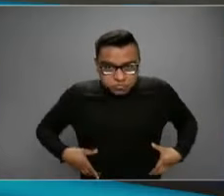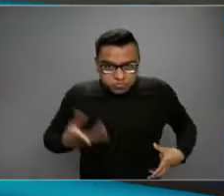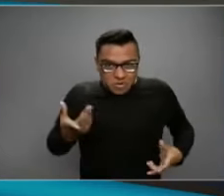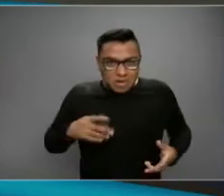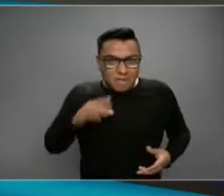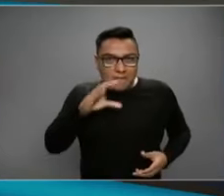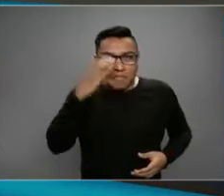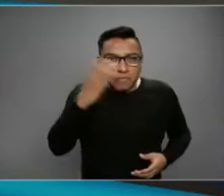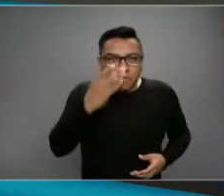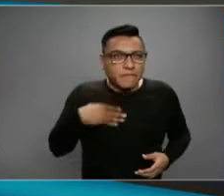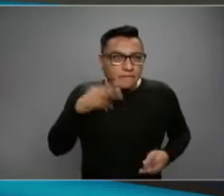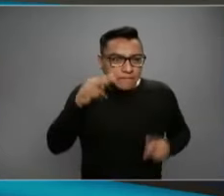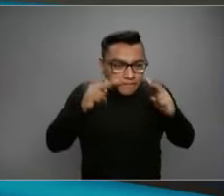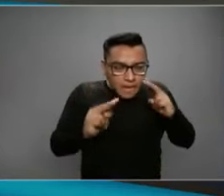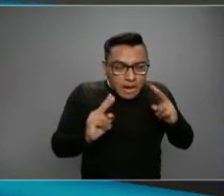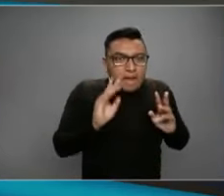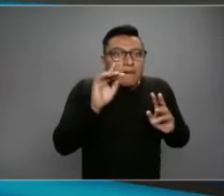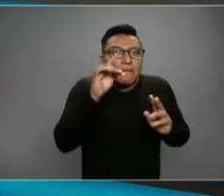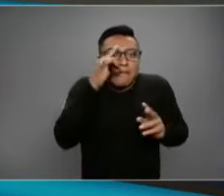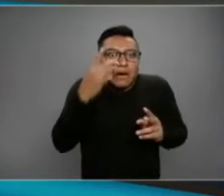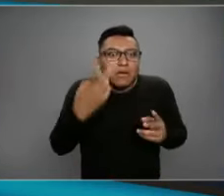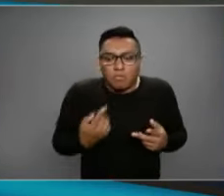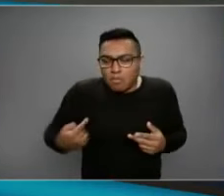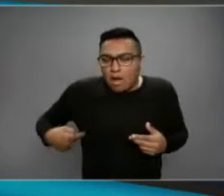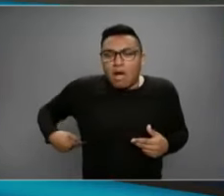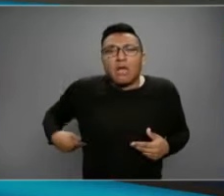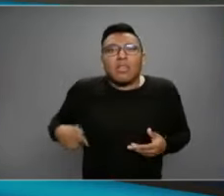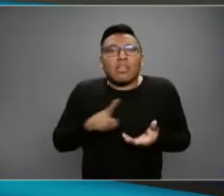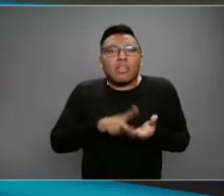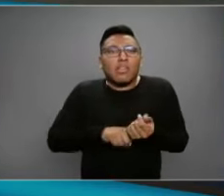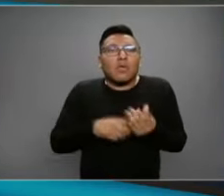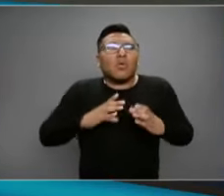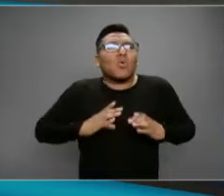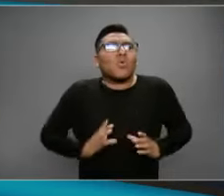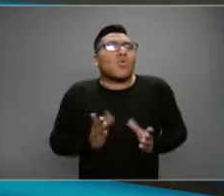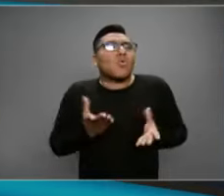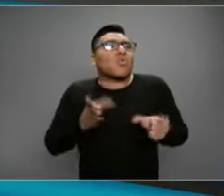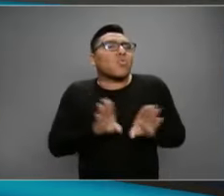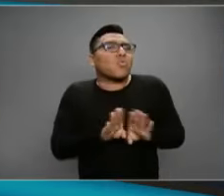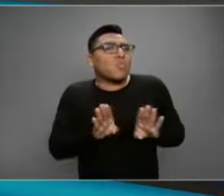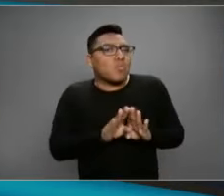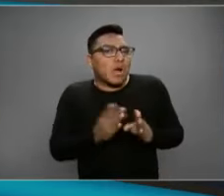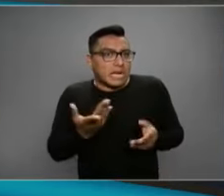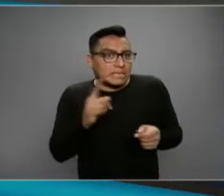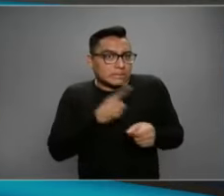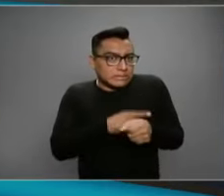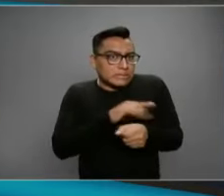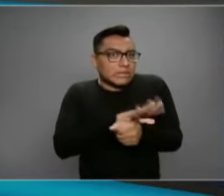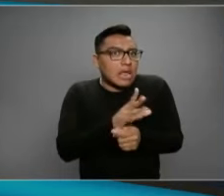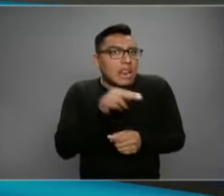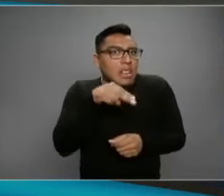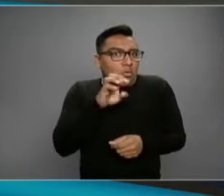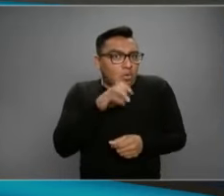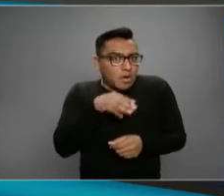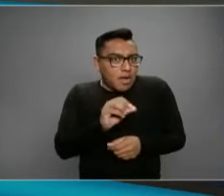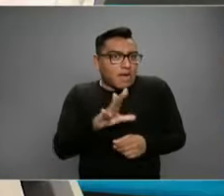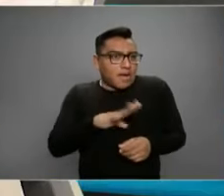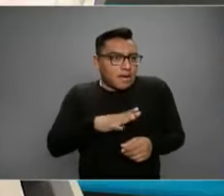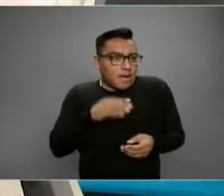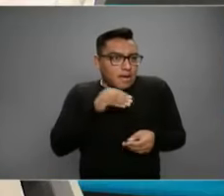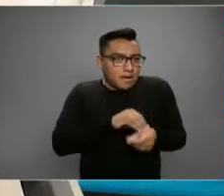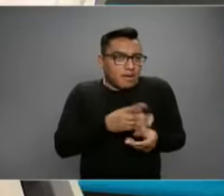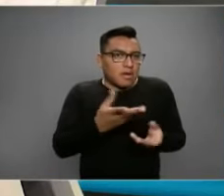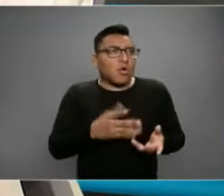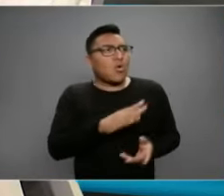para revisar si este proceso de neumonía ya está instalado. He leído acerca de unos